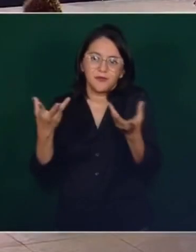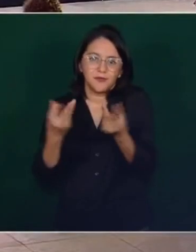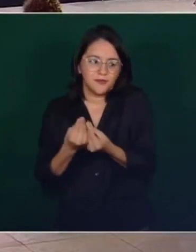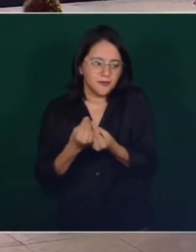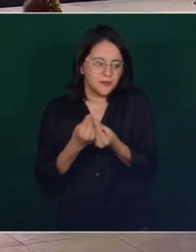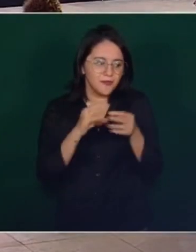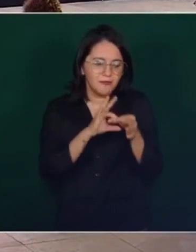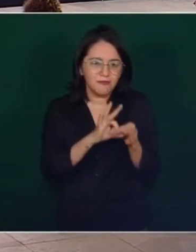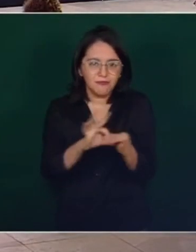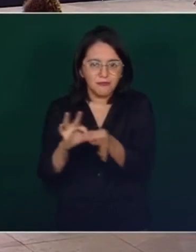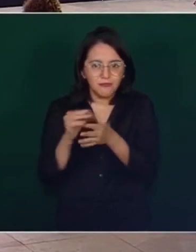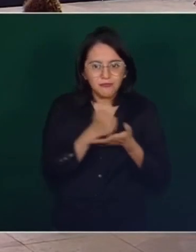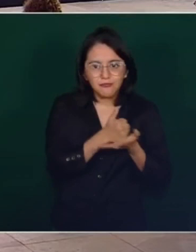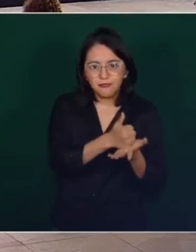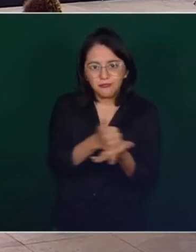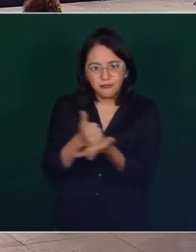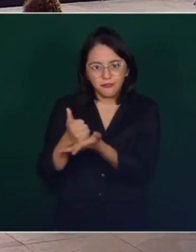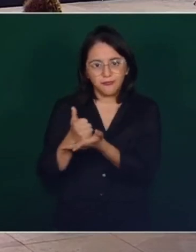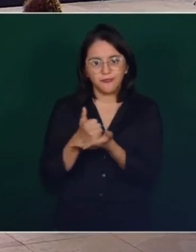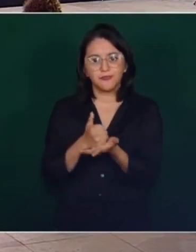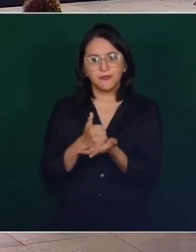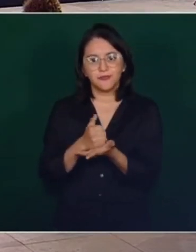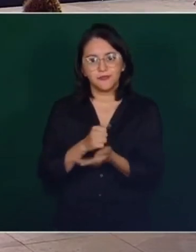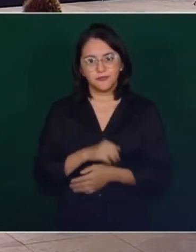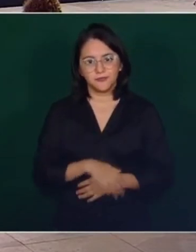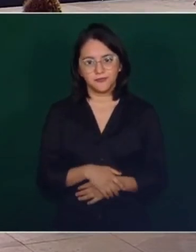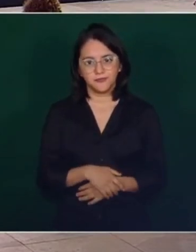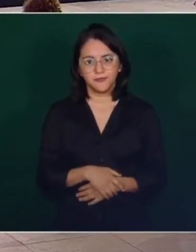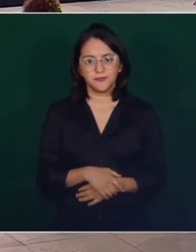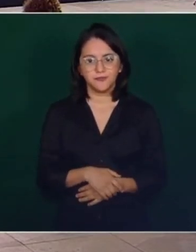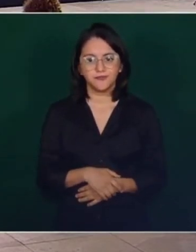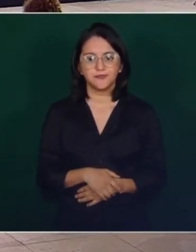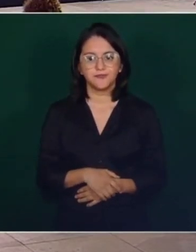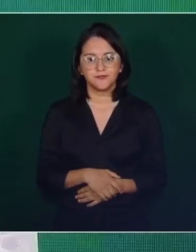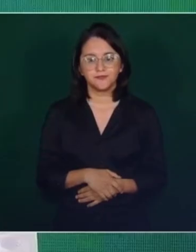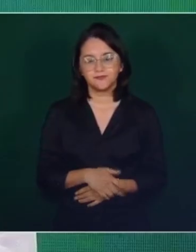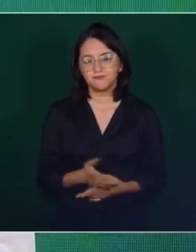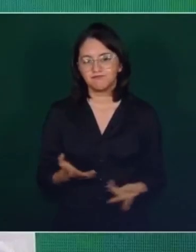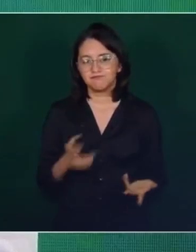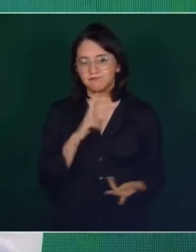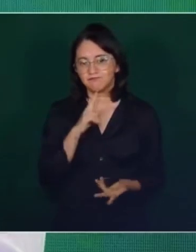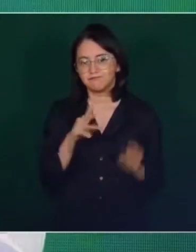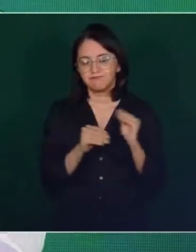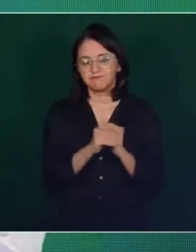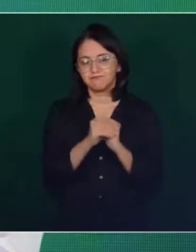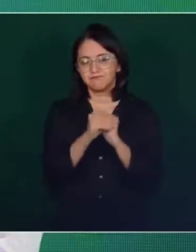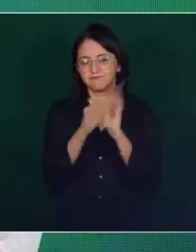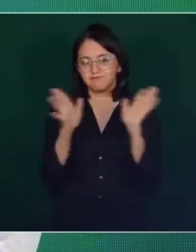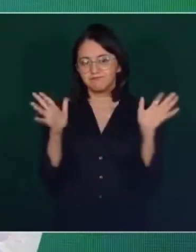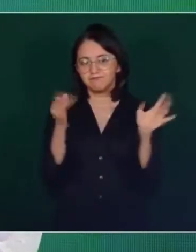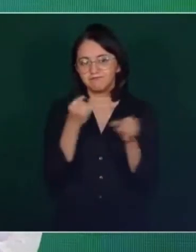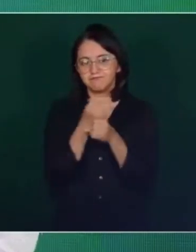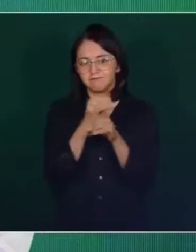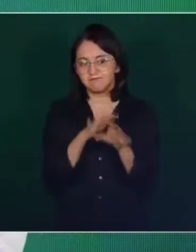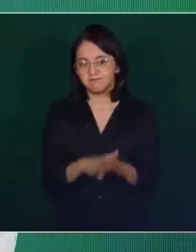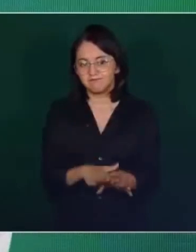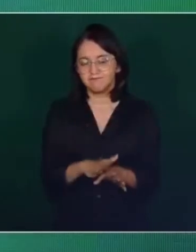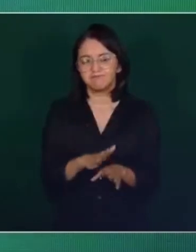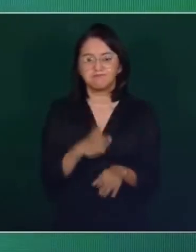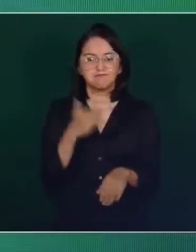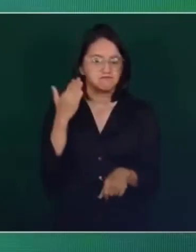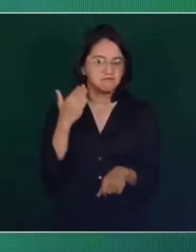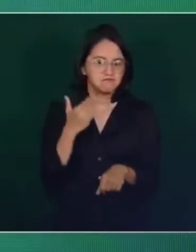para que se aclaren los hechos, se castiga